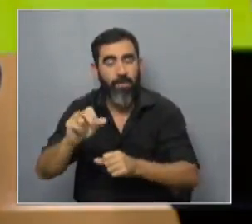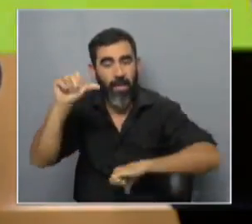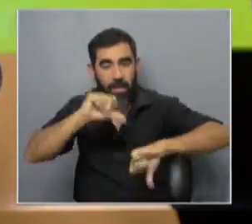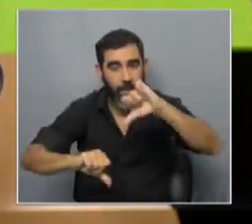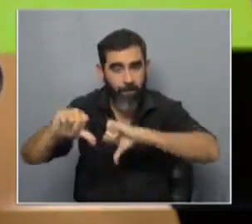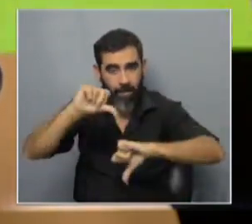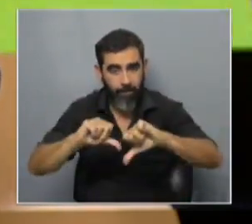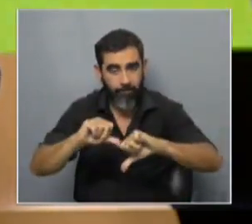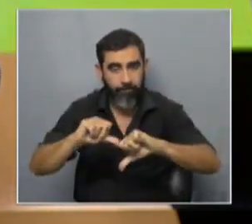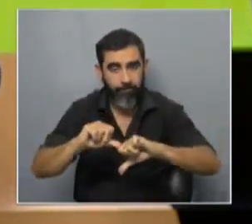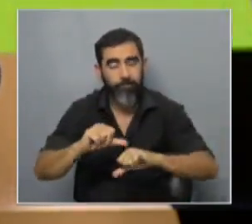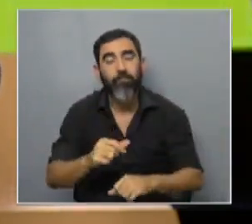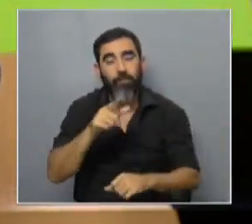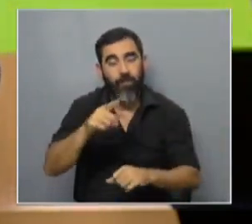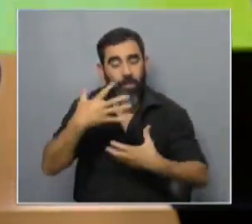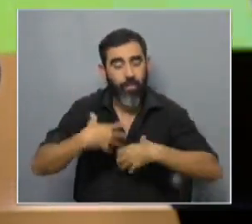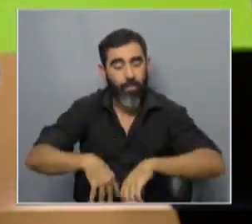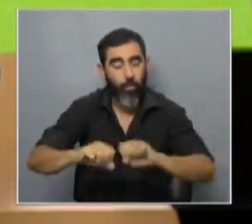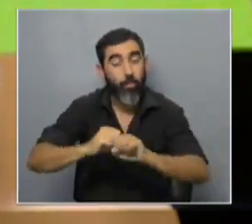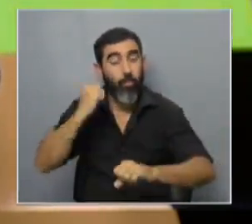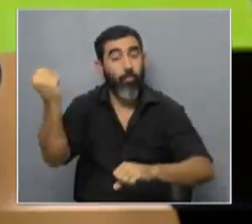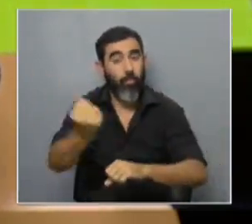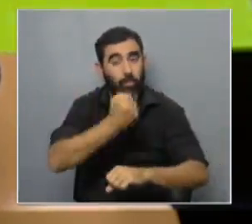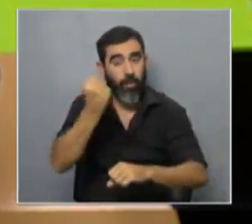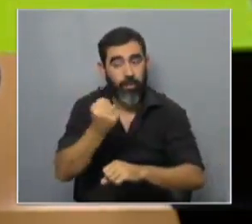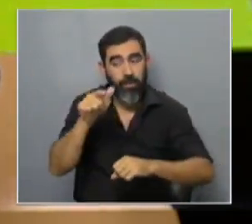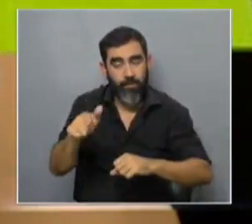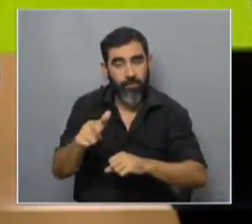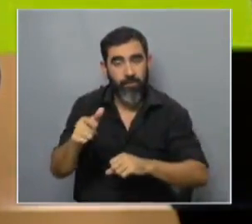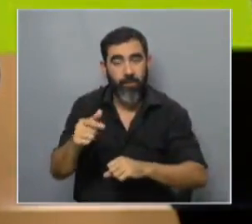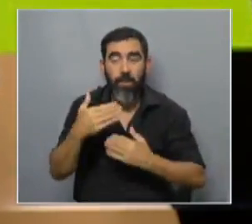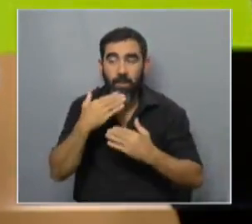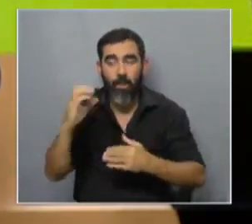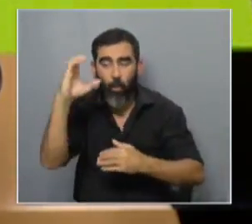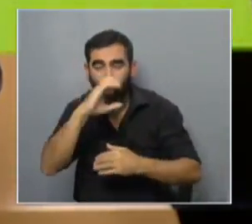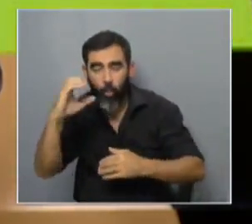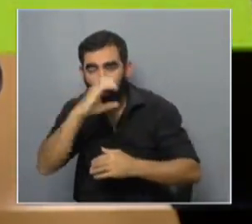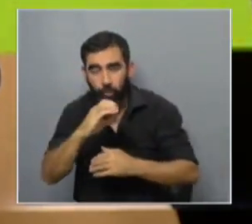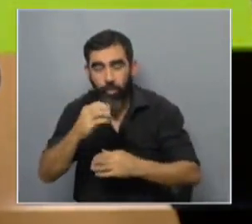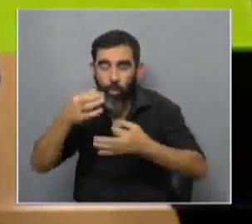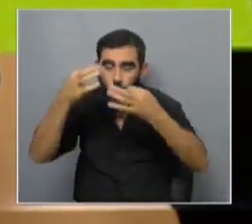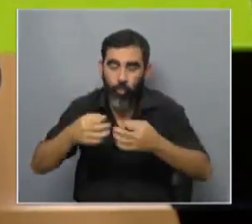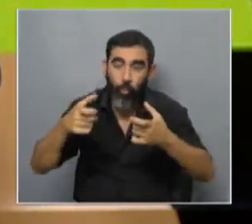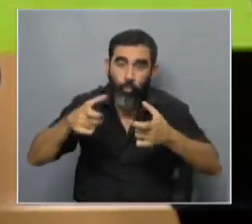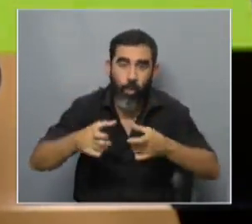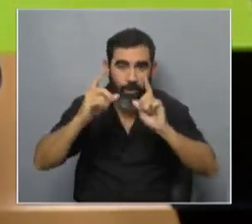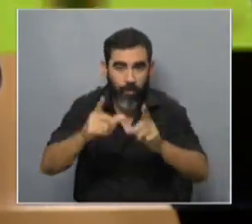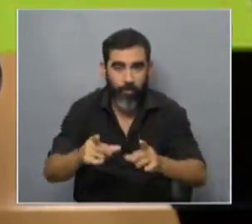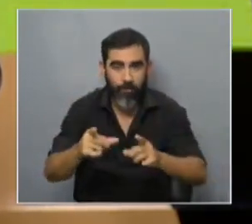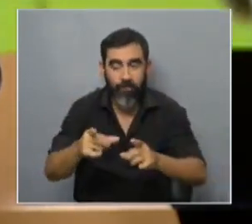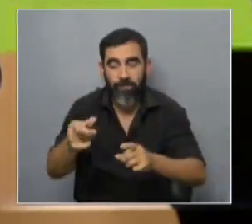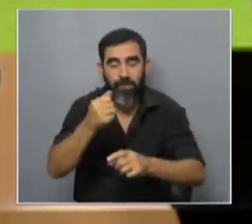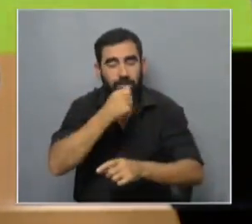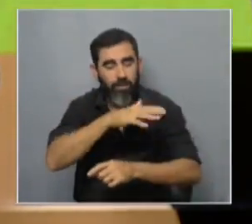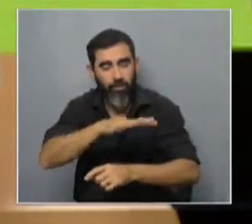Como gran parte de los hallazgos importantes CRISPR es fruto de la curiosidad y la casualidad. En el origen de esta